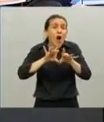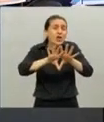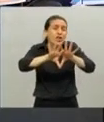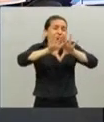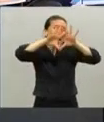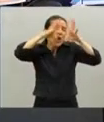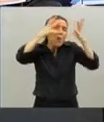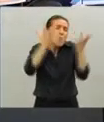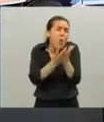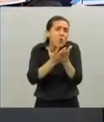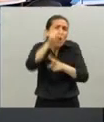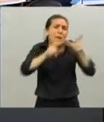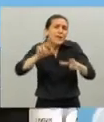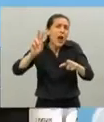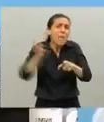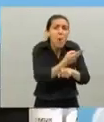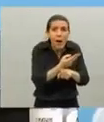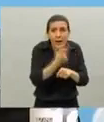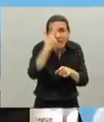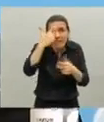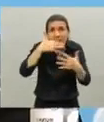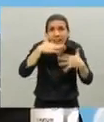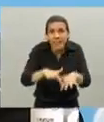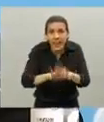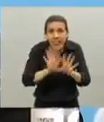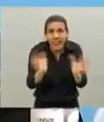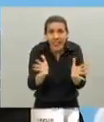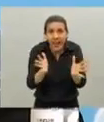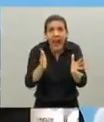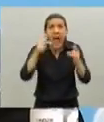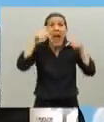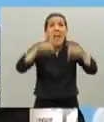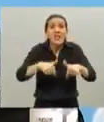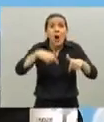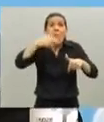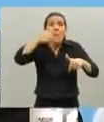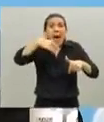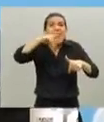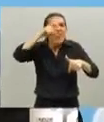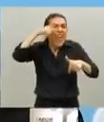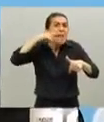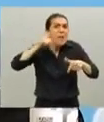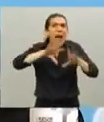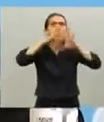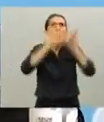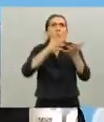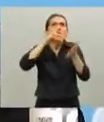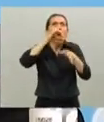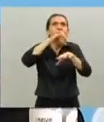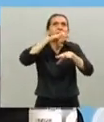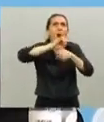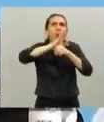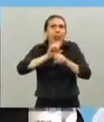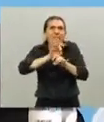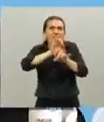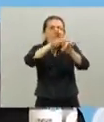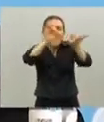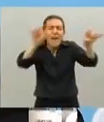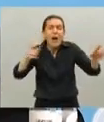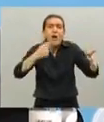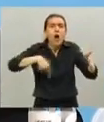gente lo entendemos estamos en una pandemia de un virus desconocido lo entendemos